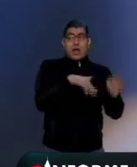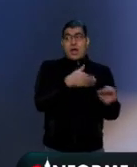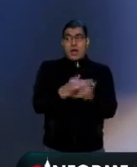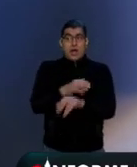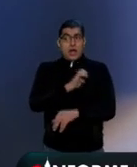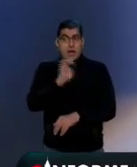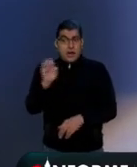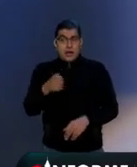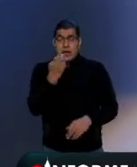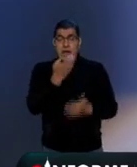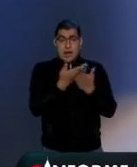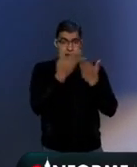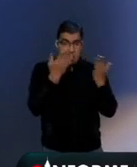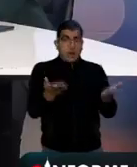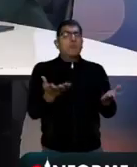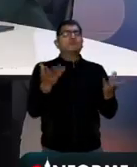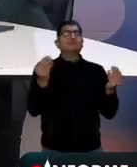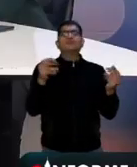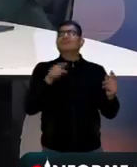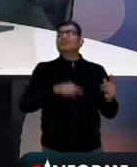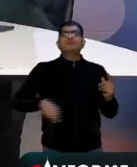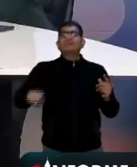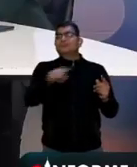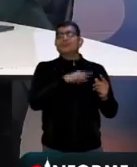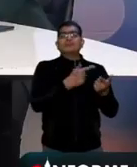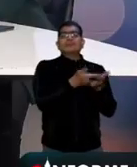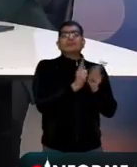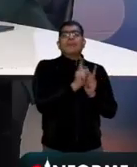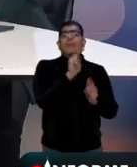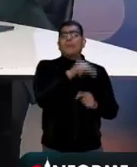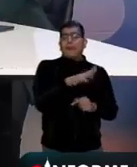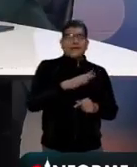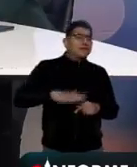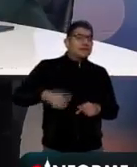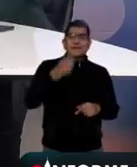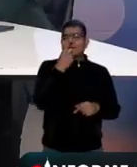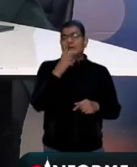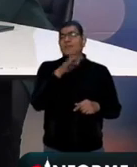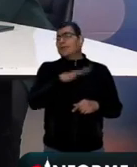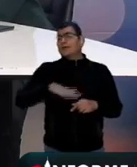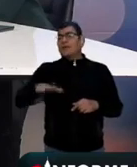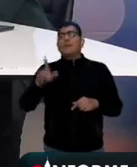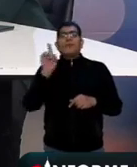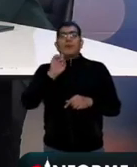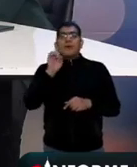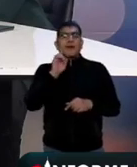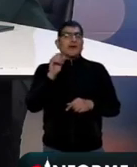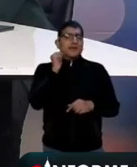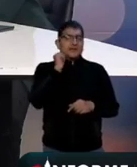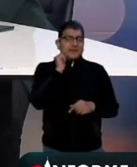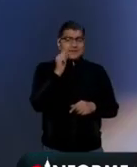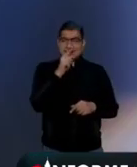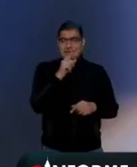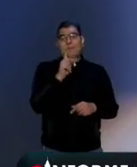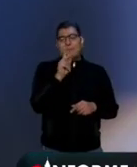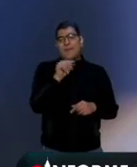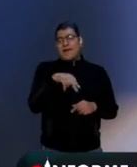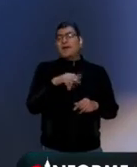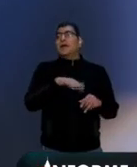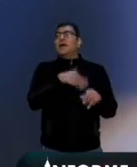sino es de lo que ahora muchos panistas, cabe decir, y de legisladoras panistas han acusado a otras